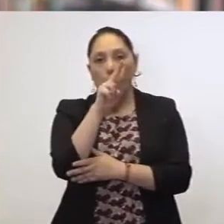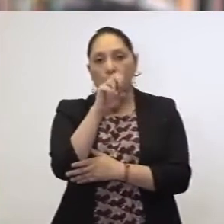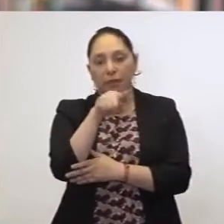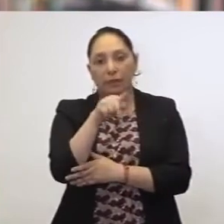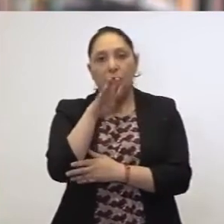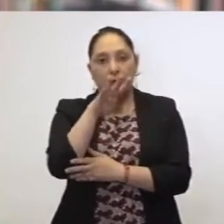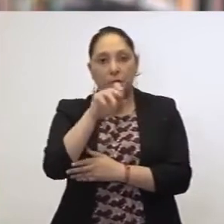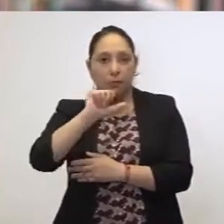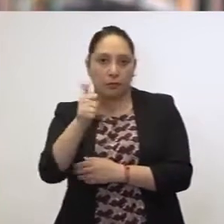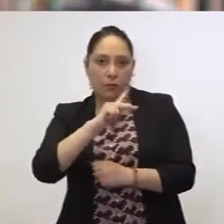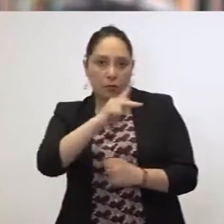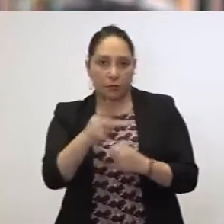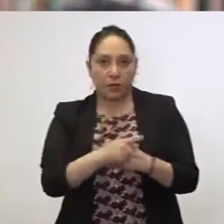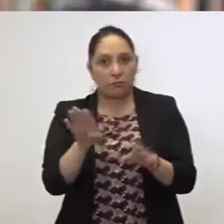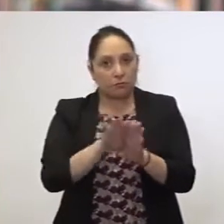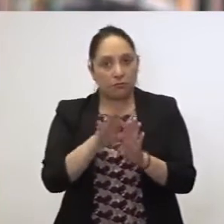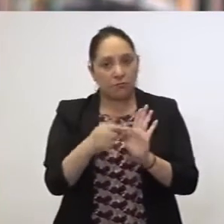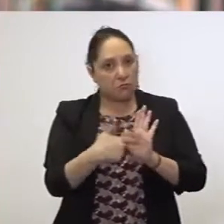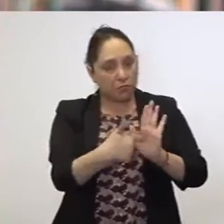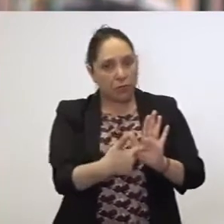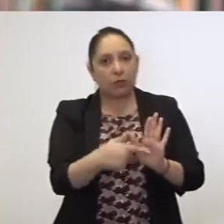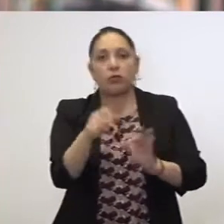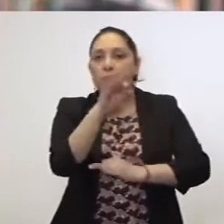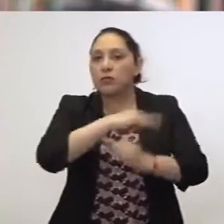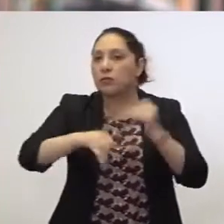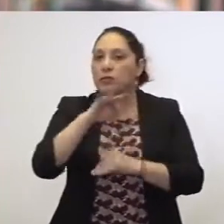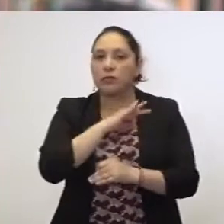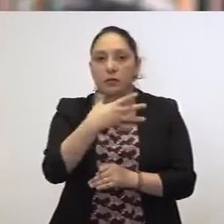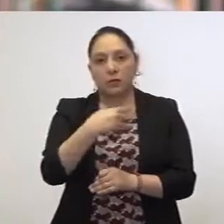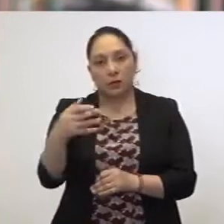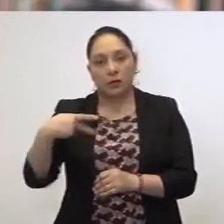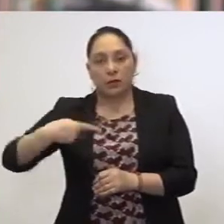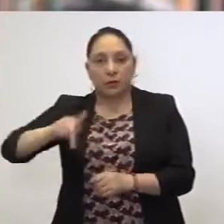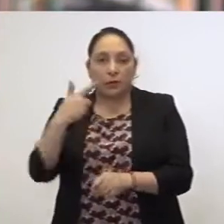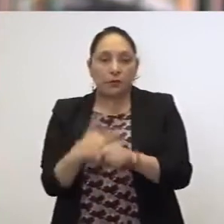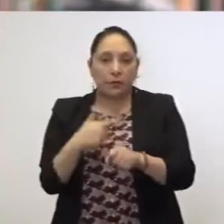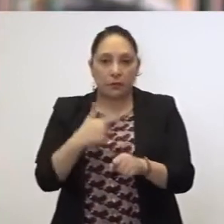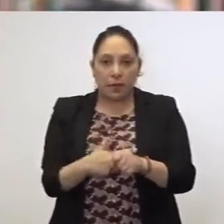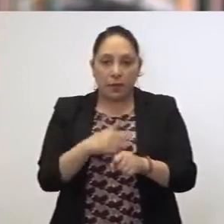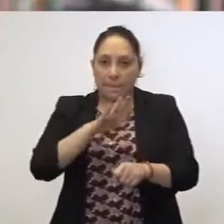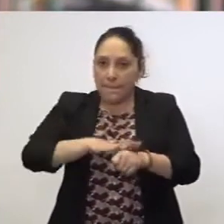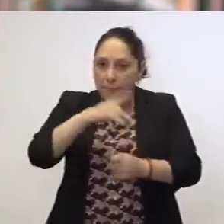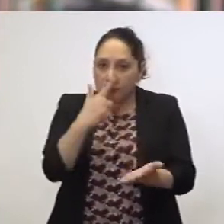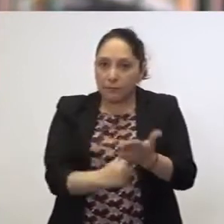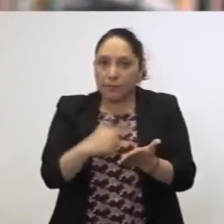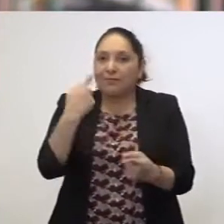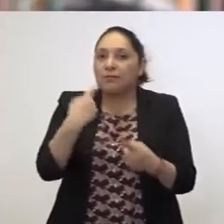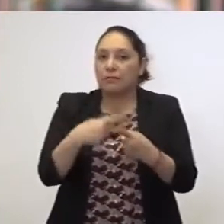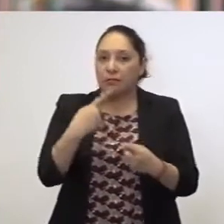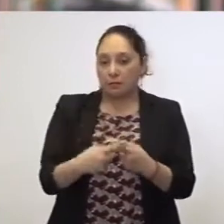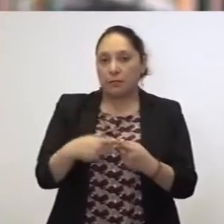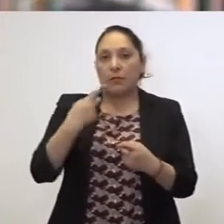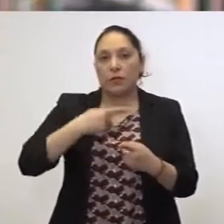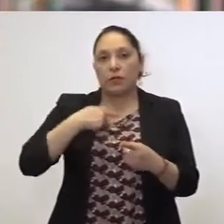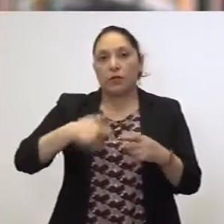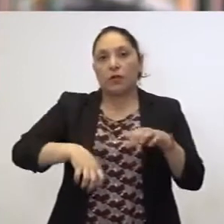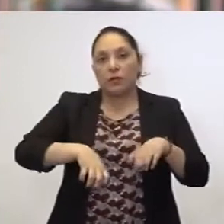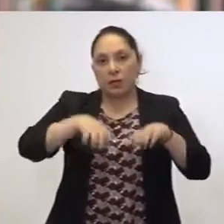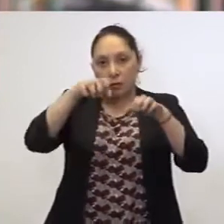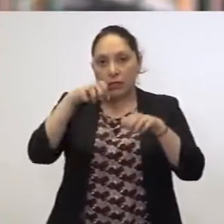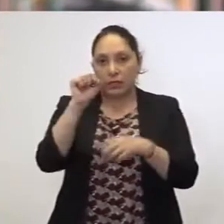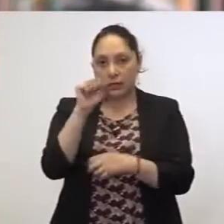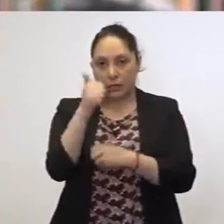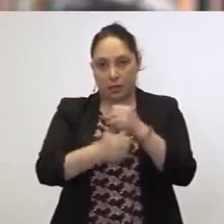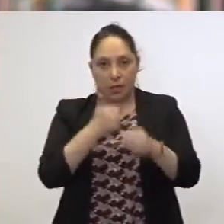-19 en otros países es que todos podemos contagiarnos, pero la enfermedad llega a ser más grave en adultos mayores de